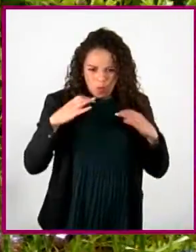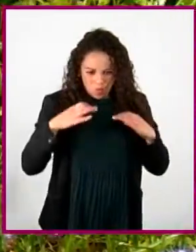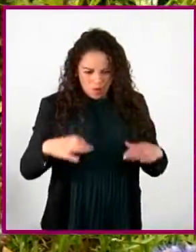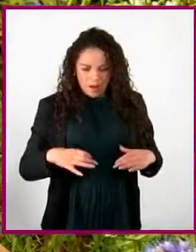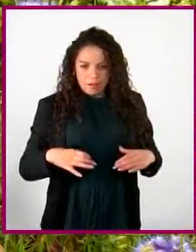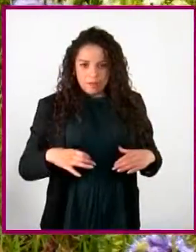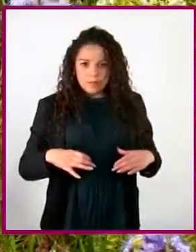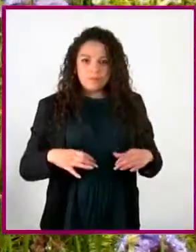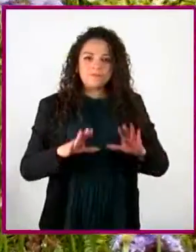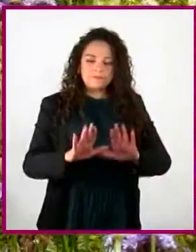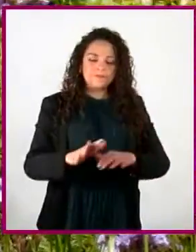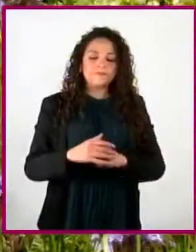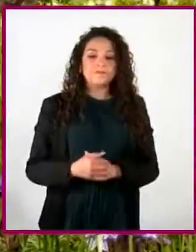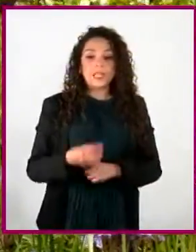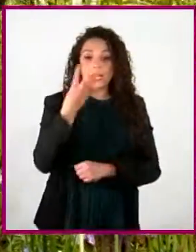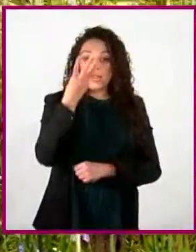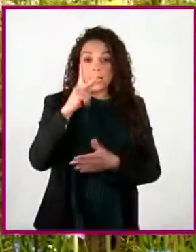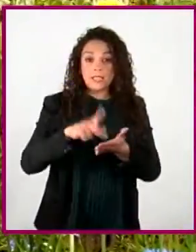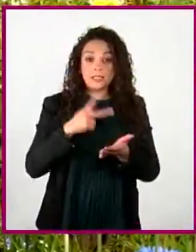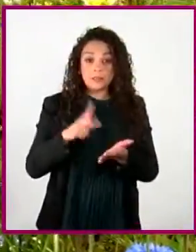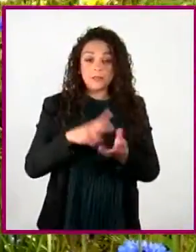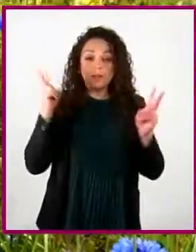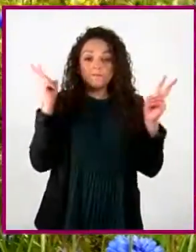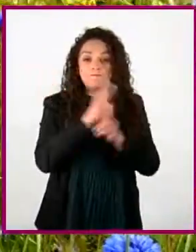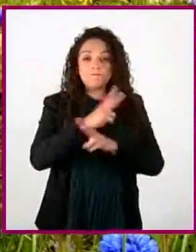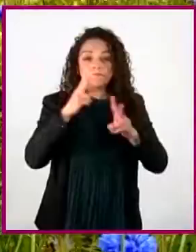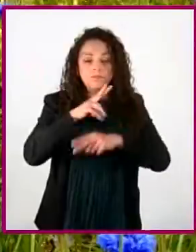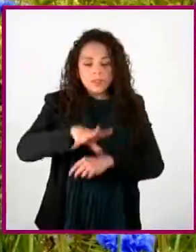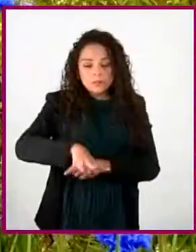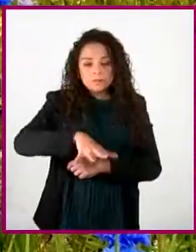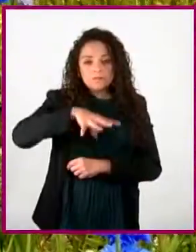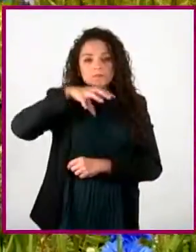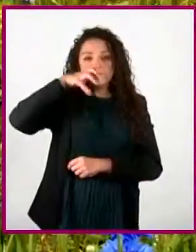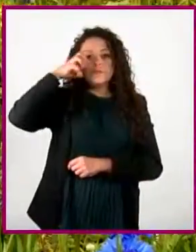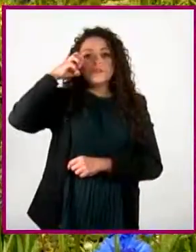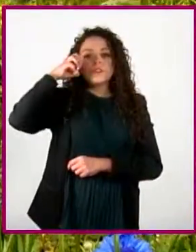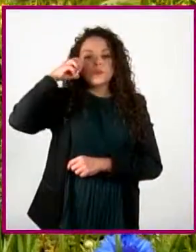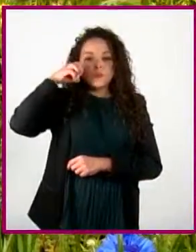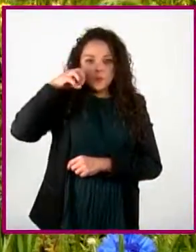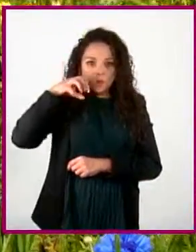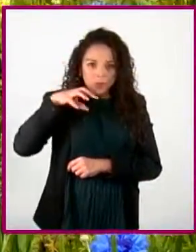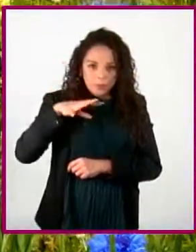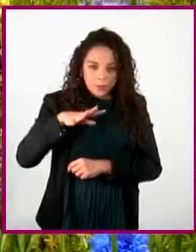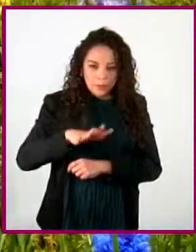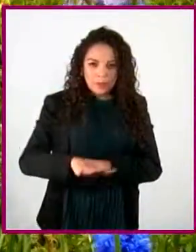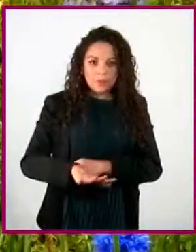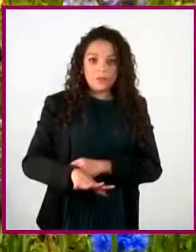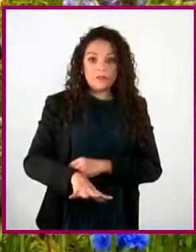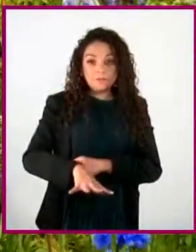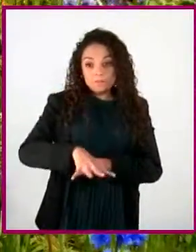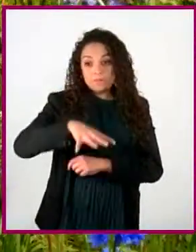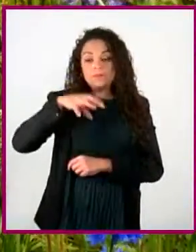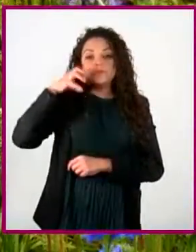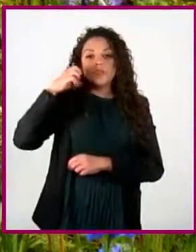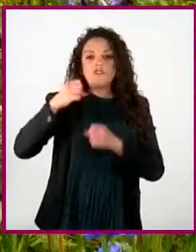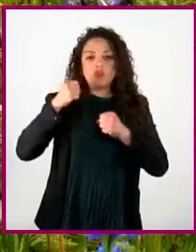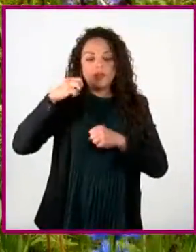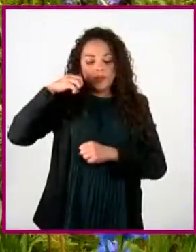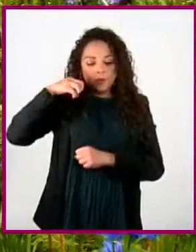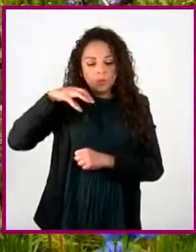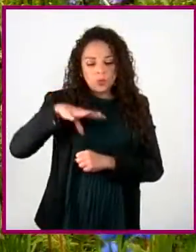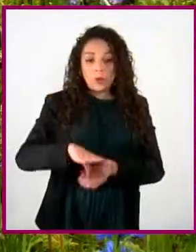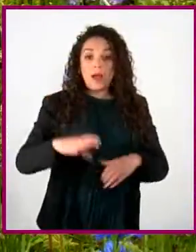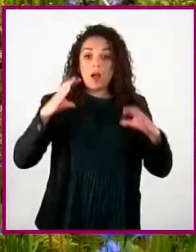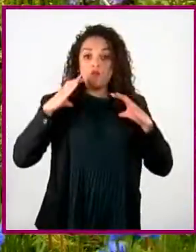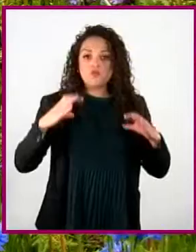Toma tres respiraciones profundas por la nariz. Con cada exhalación, suelta el aire con fuerza y relaja las partes del cuerpo que